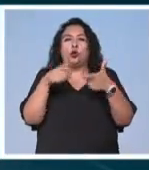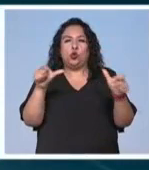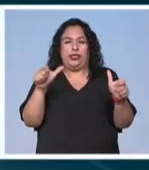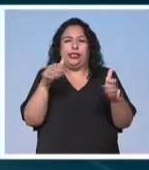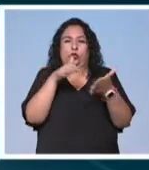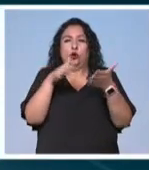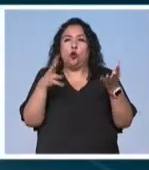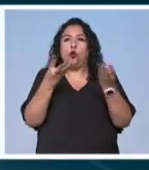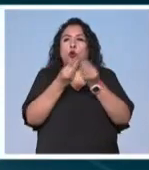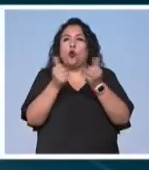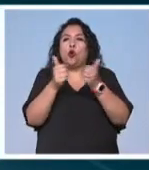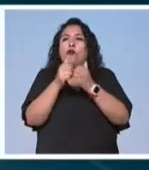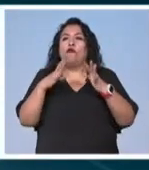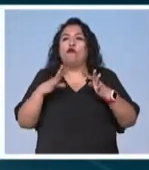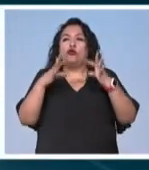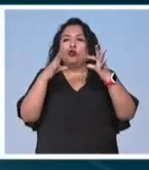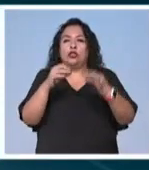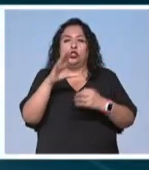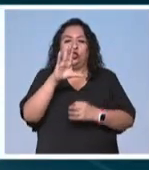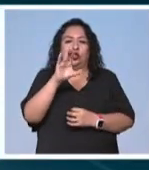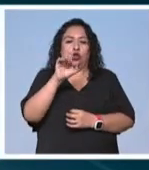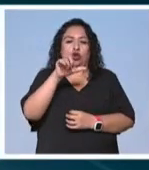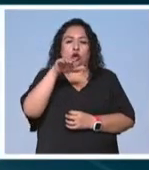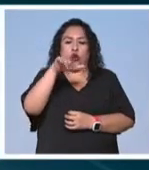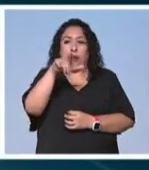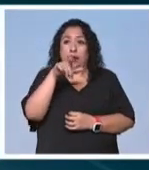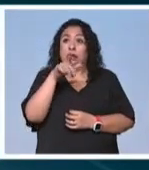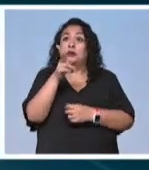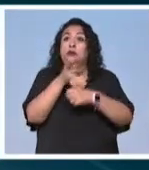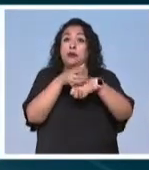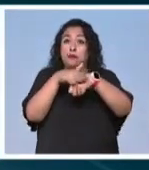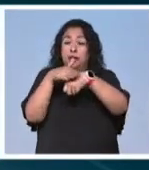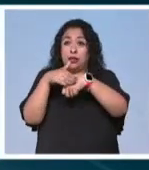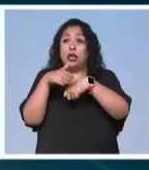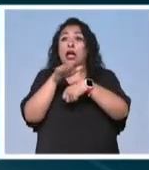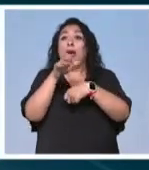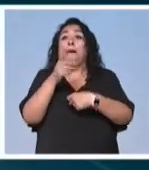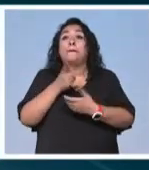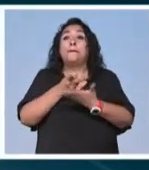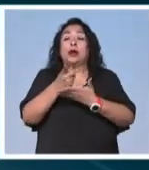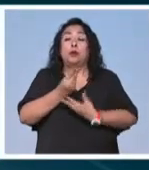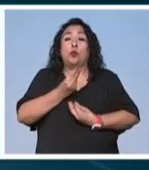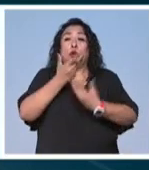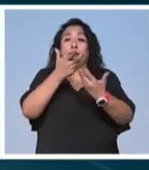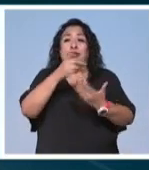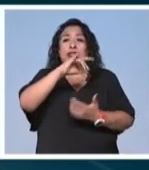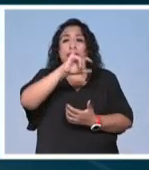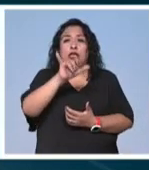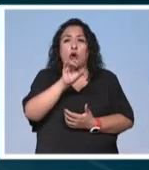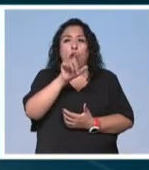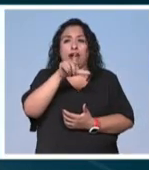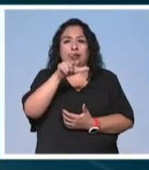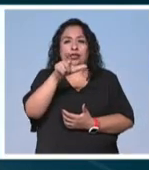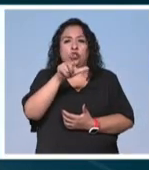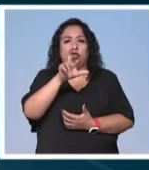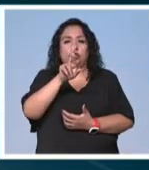en coordinación con fundación Colmex abrió la convocatoria para el premio de poesía Joaquín Chirau y Casa